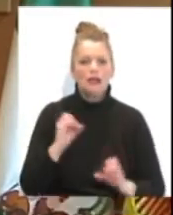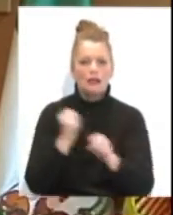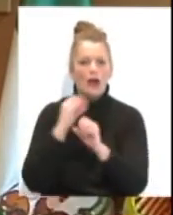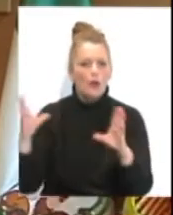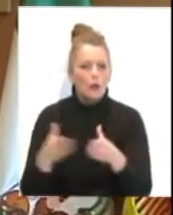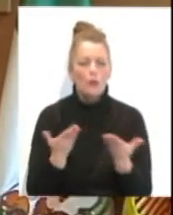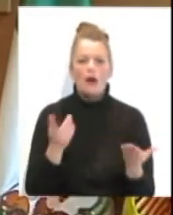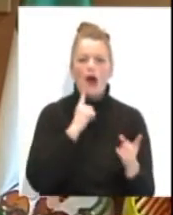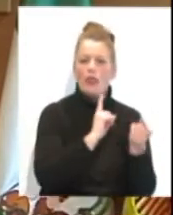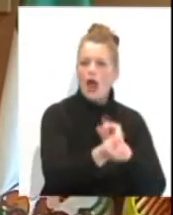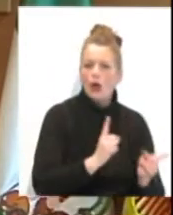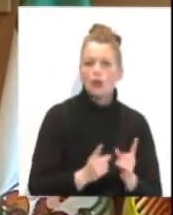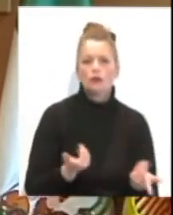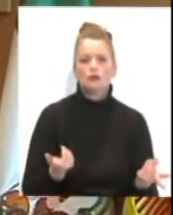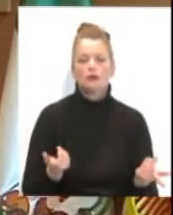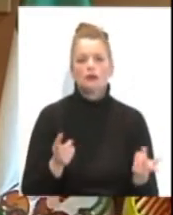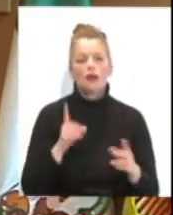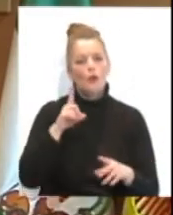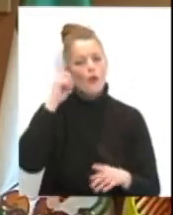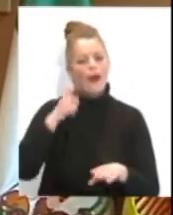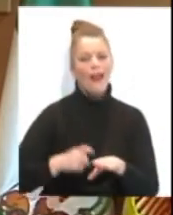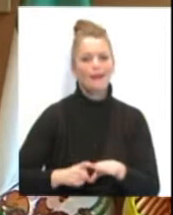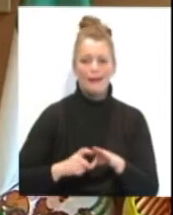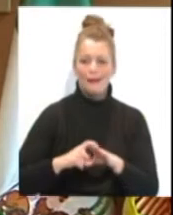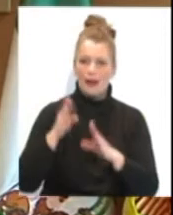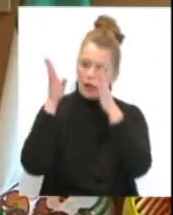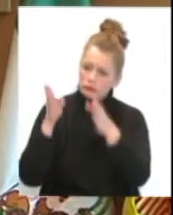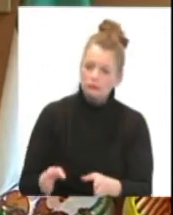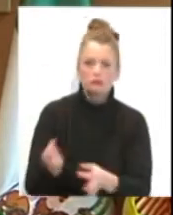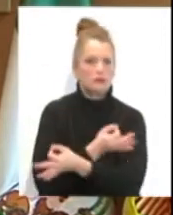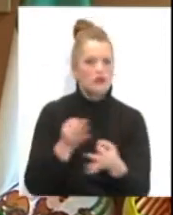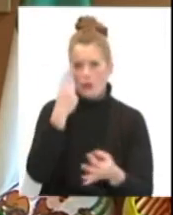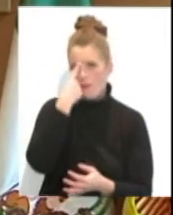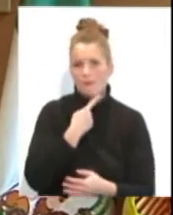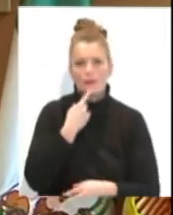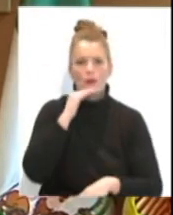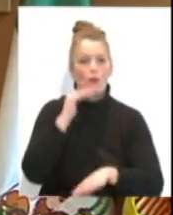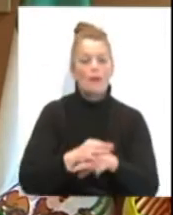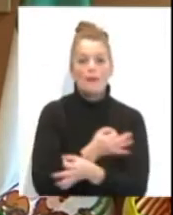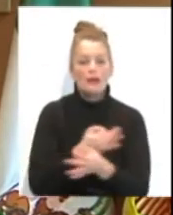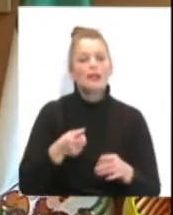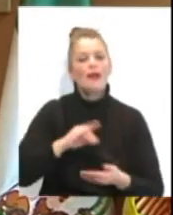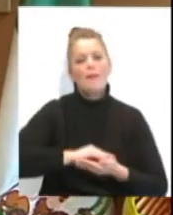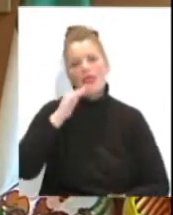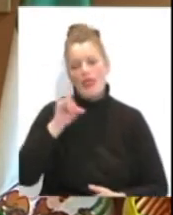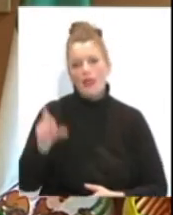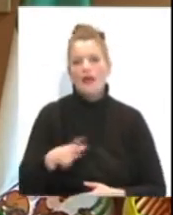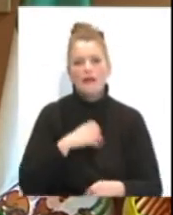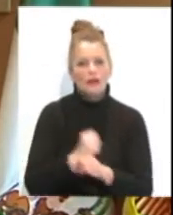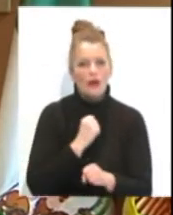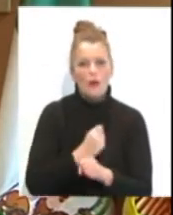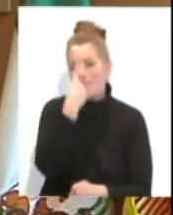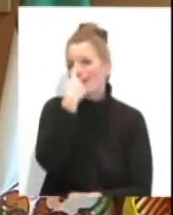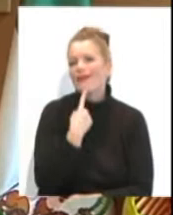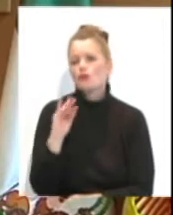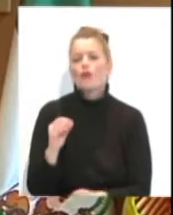consensos, a diálogos, algo, unas características muy necesarias en el puesto al que va a ir, ¿no? Y también por su capacidad de trabajo, el perfil de